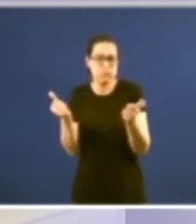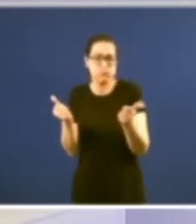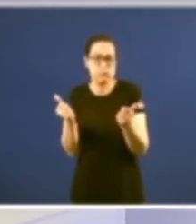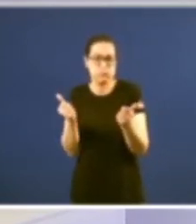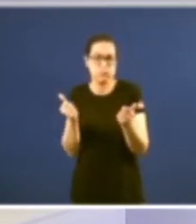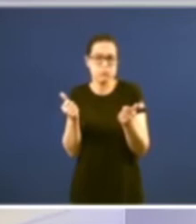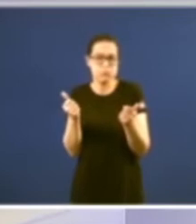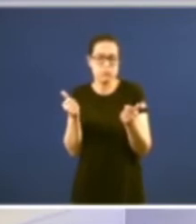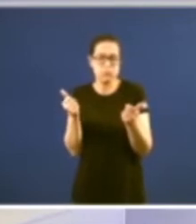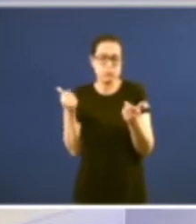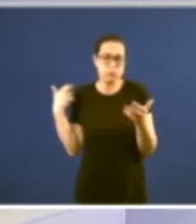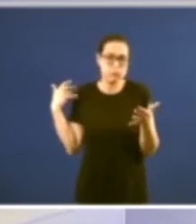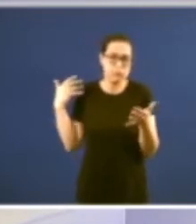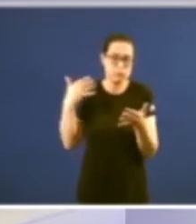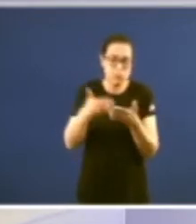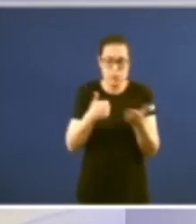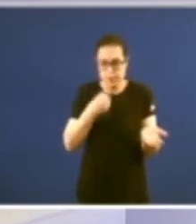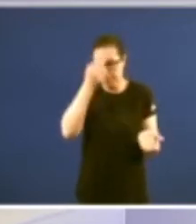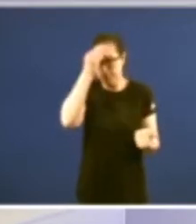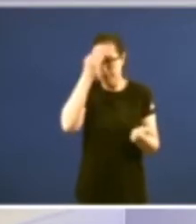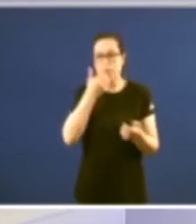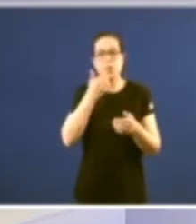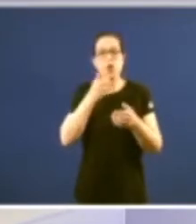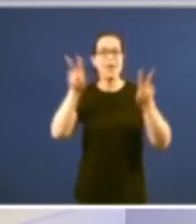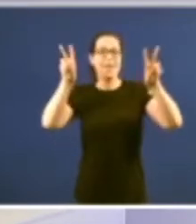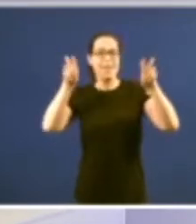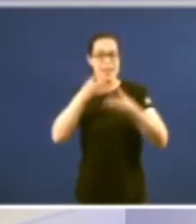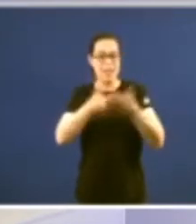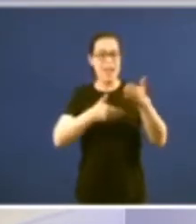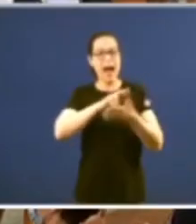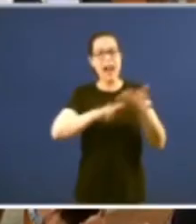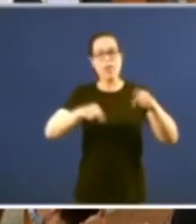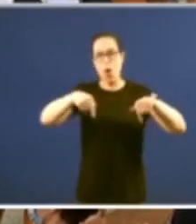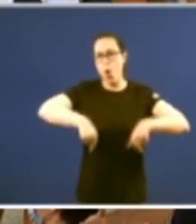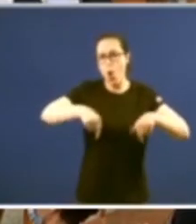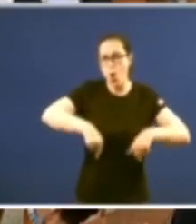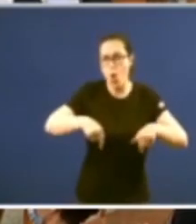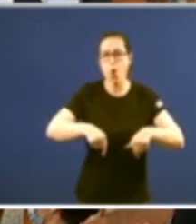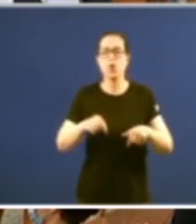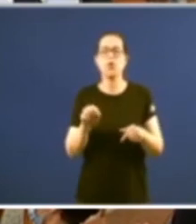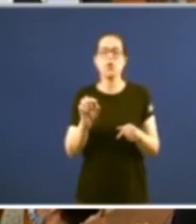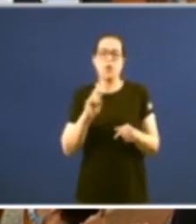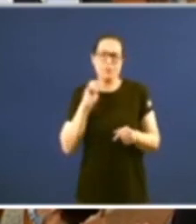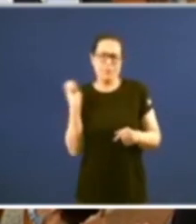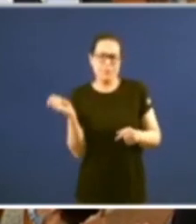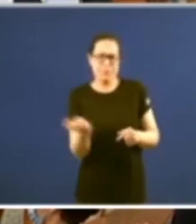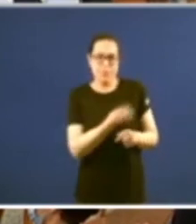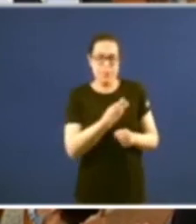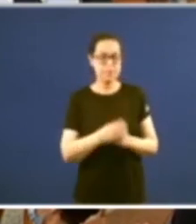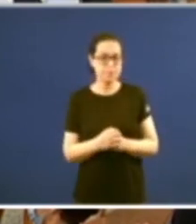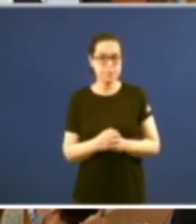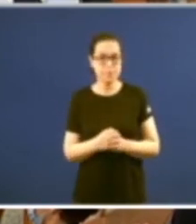celebramos estaba pensando agora por exemplo en Galicia Oxe ou LV de Luz a Vendres que me tocou a min tiven a honra de dicir